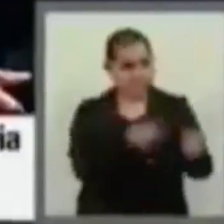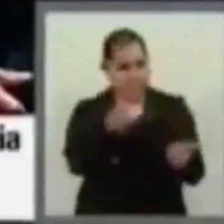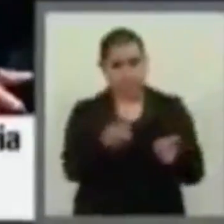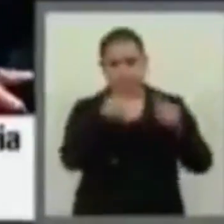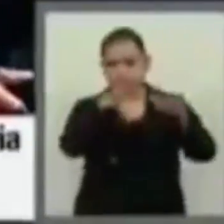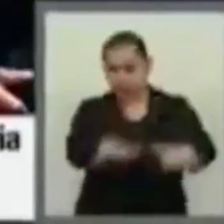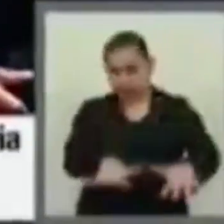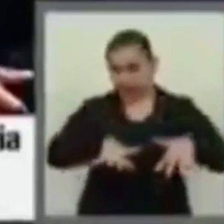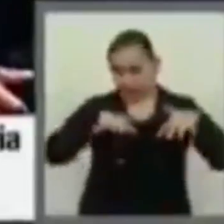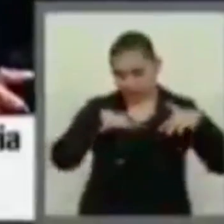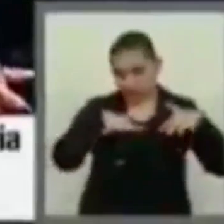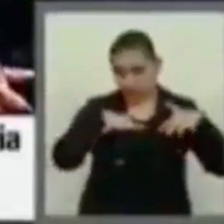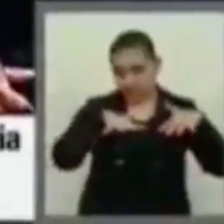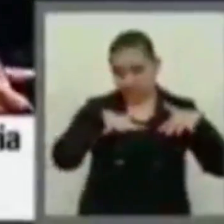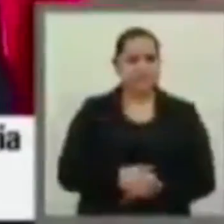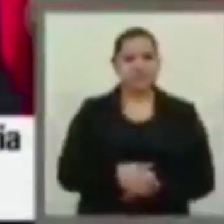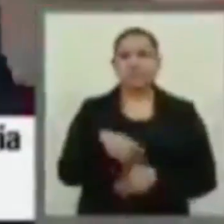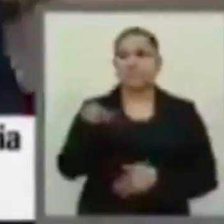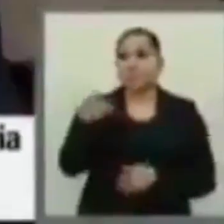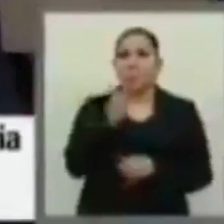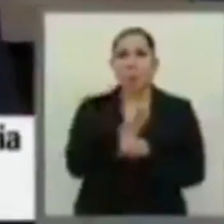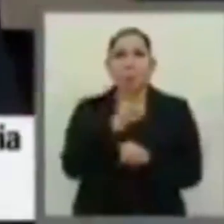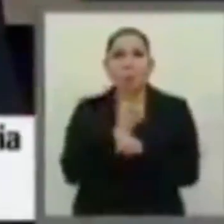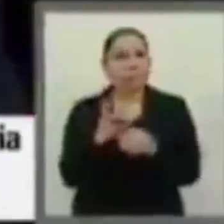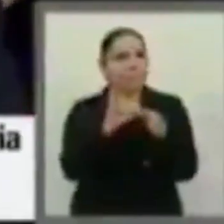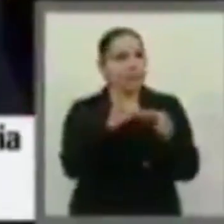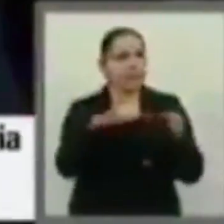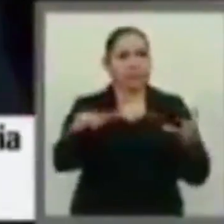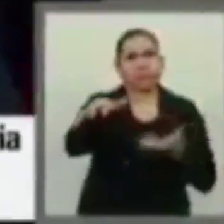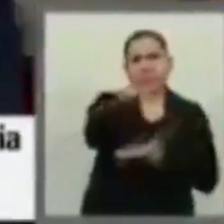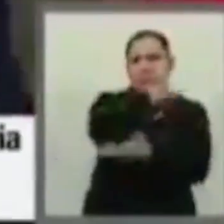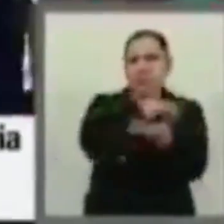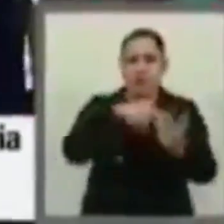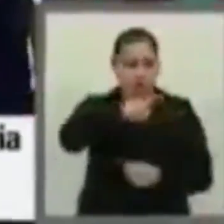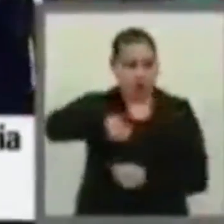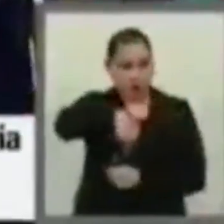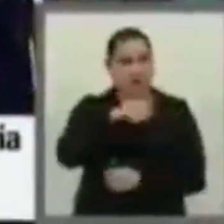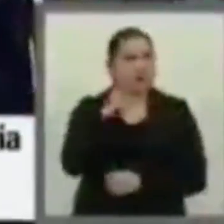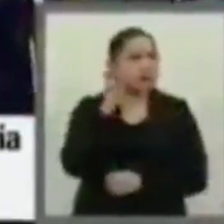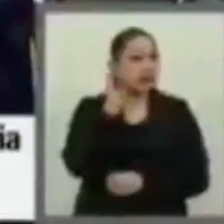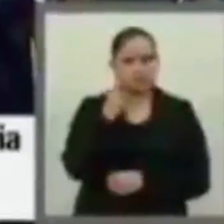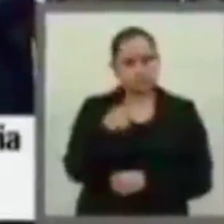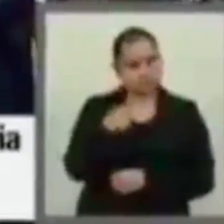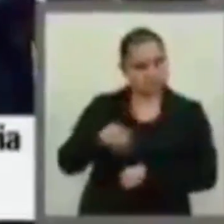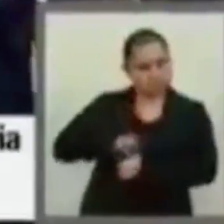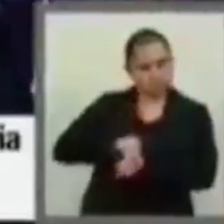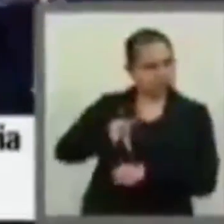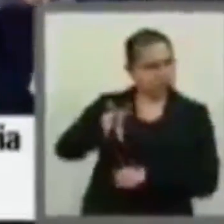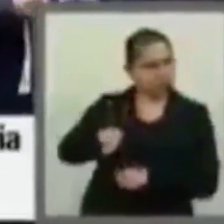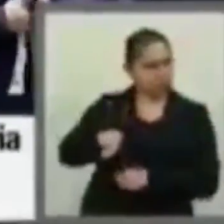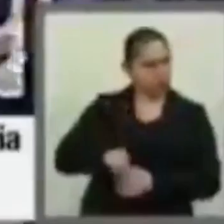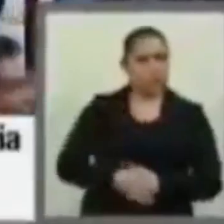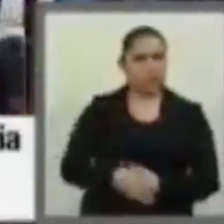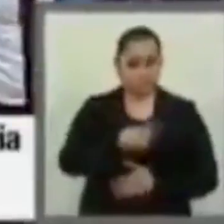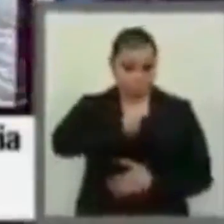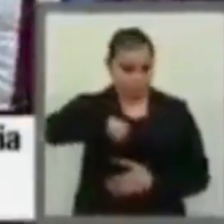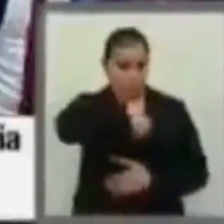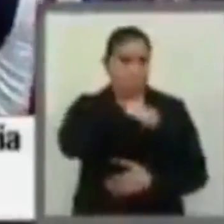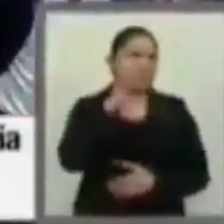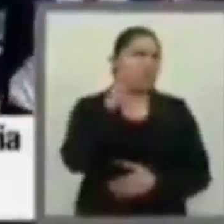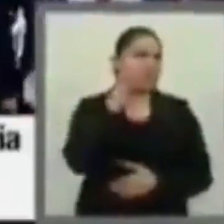acudió al sexto informe del presidente de la República, si lo hizo a título personal o como representante de la Cámara de Diputados.